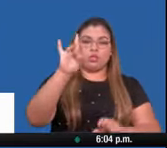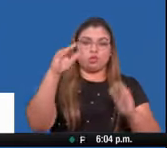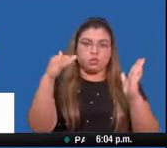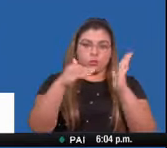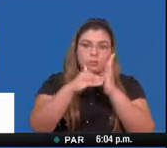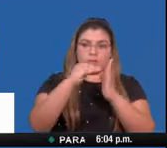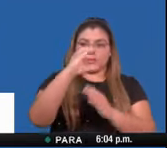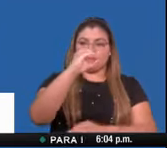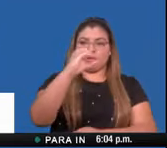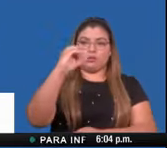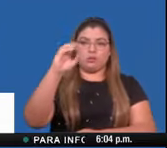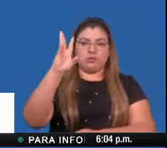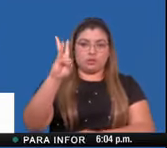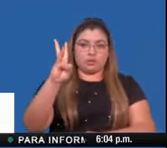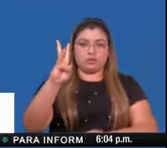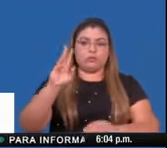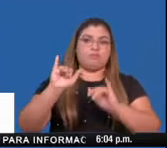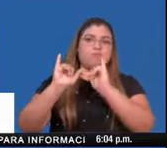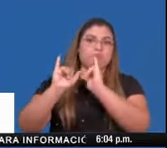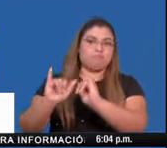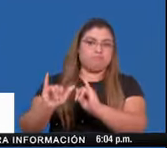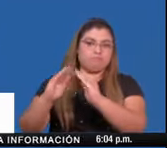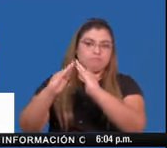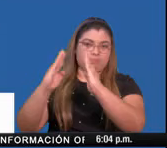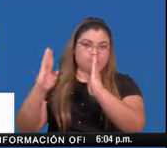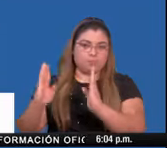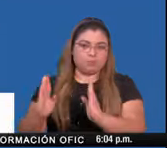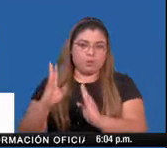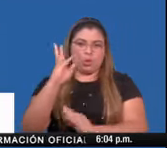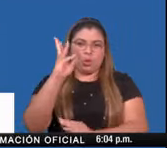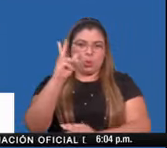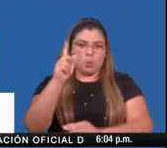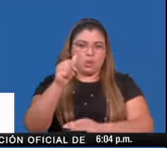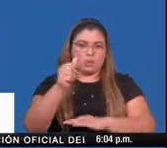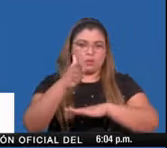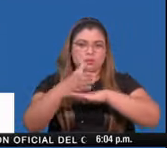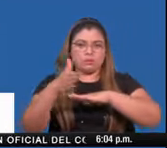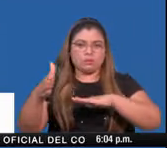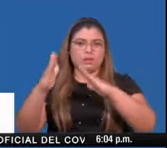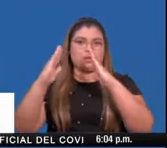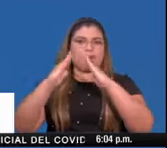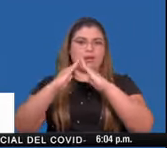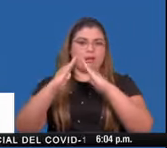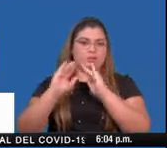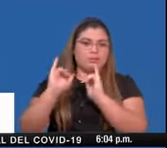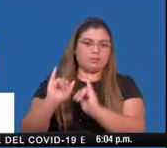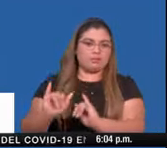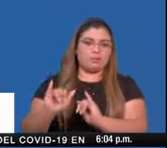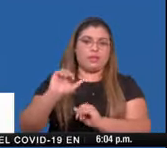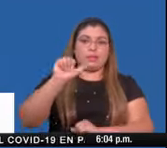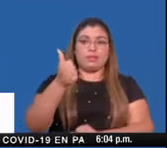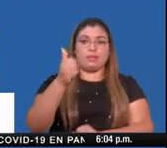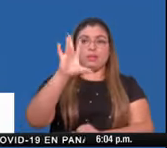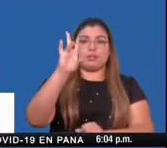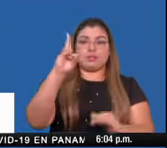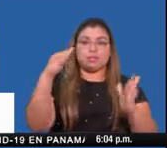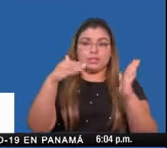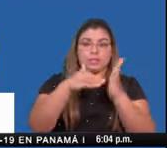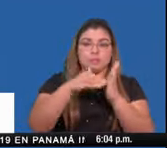.006 casos en aislamiento, de los cuales se encuentran en sus domicilios 17